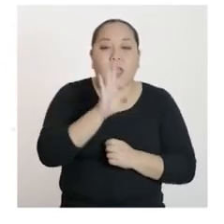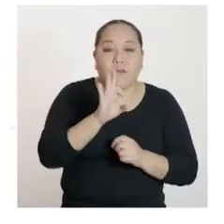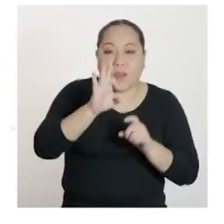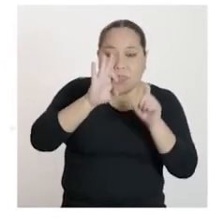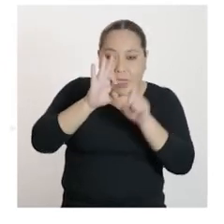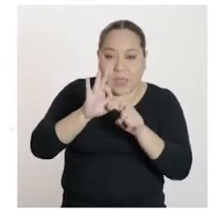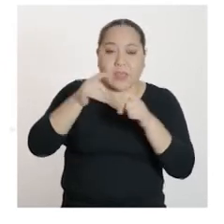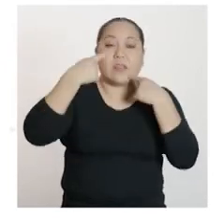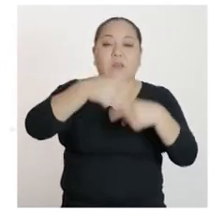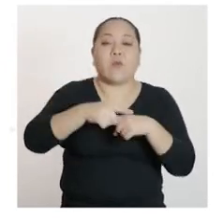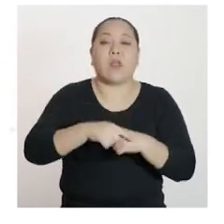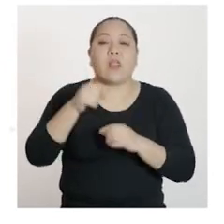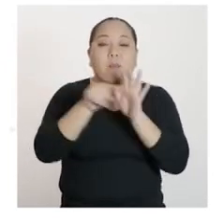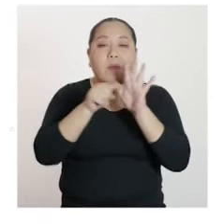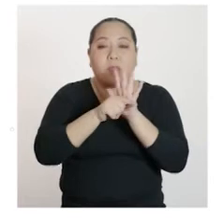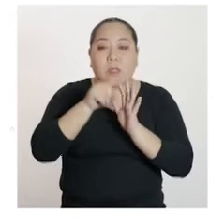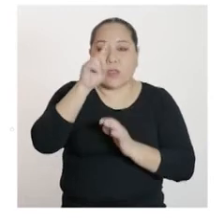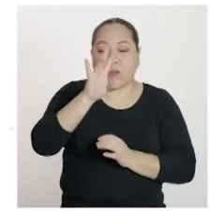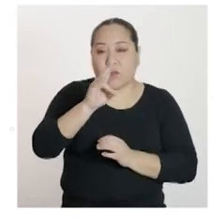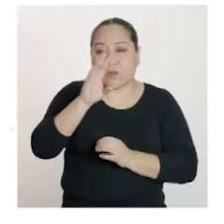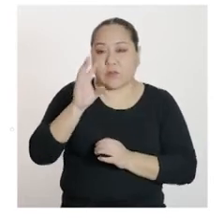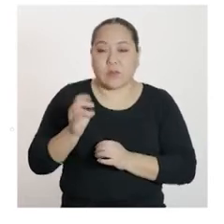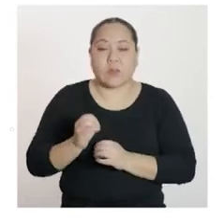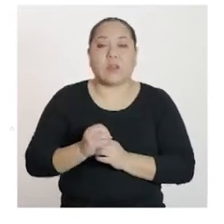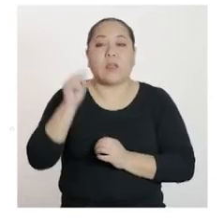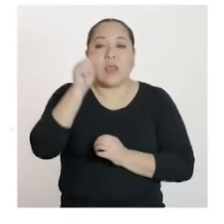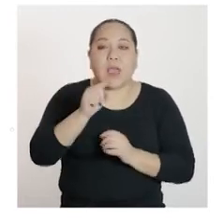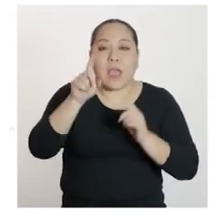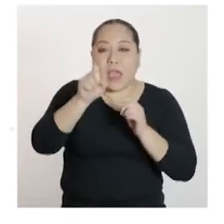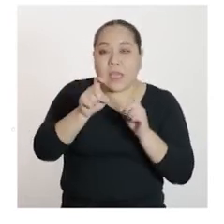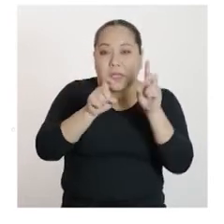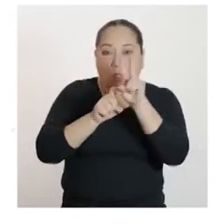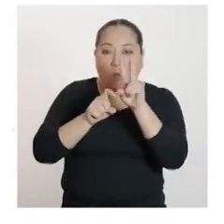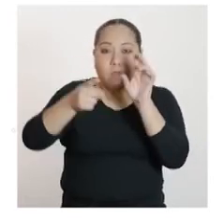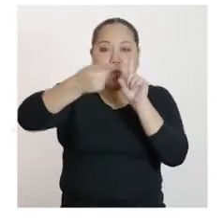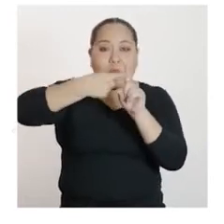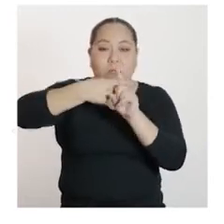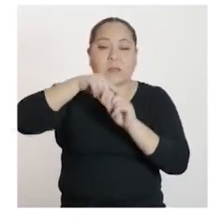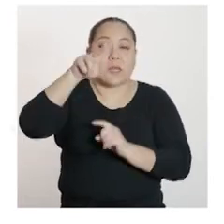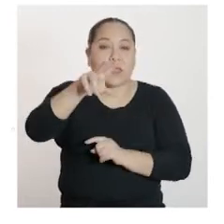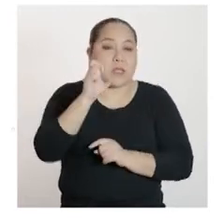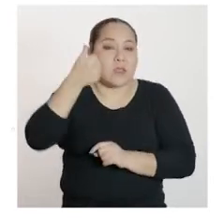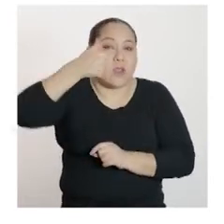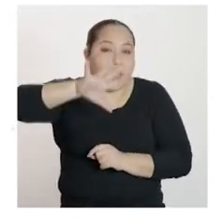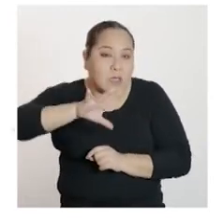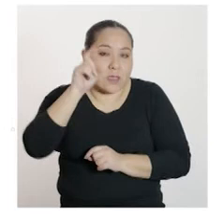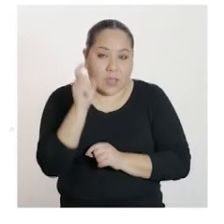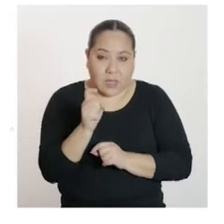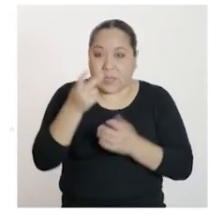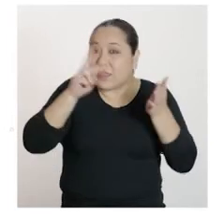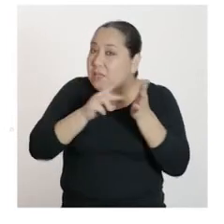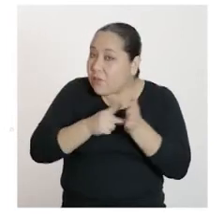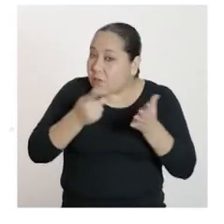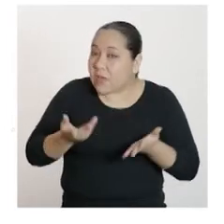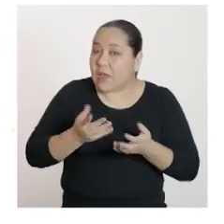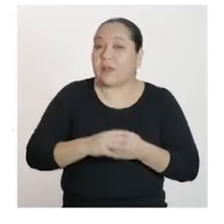X igual a negativo 7X al cuadrado más 315X, es decir,